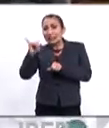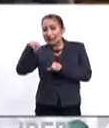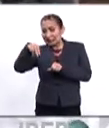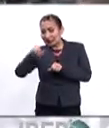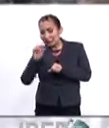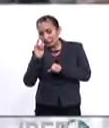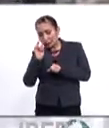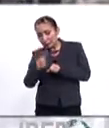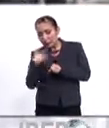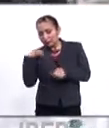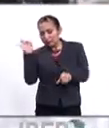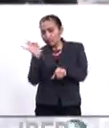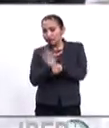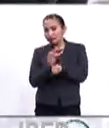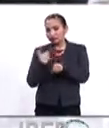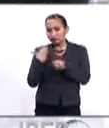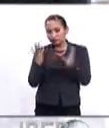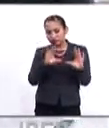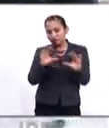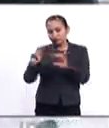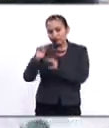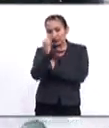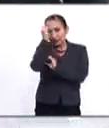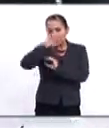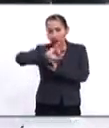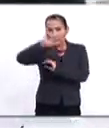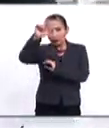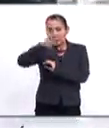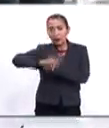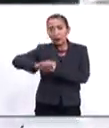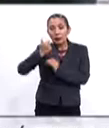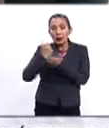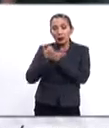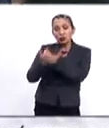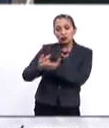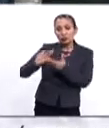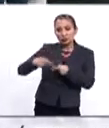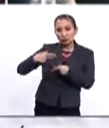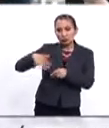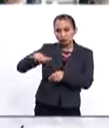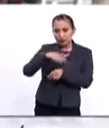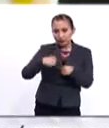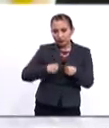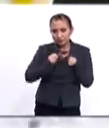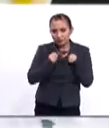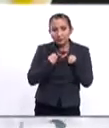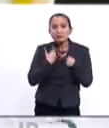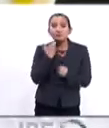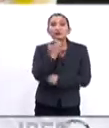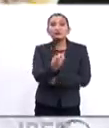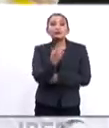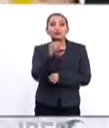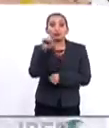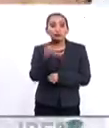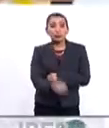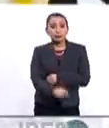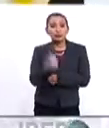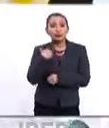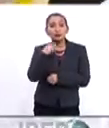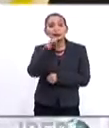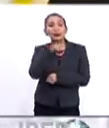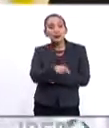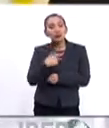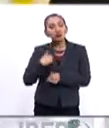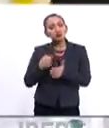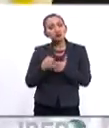INAH para fortalecer la formación técnica y profesional a favor de su población. Por ello, hoy, además